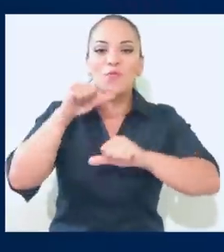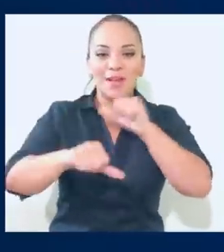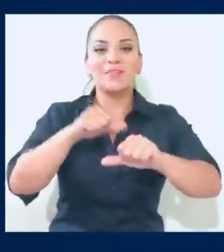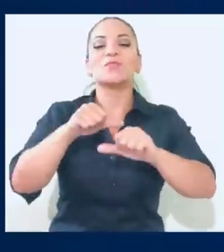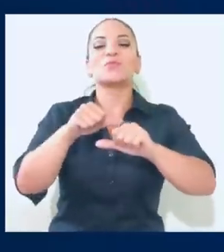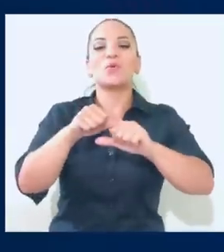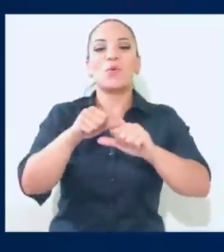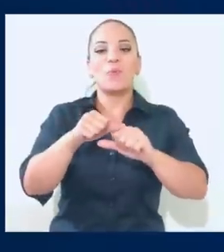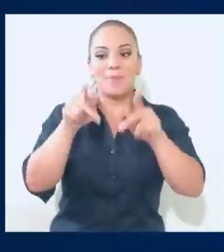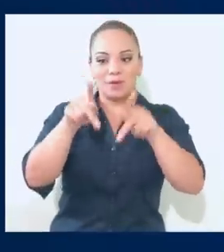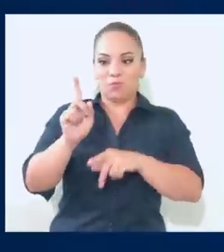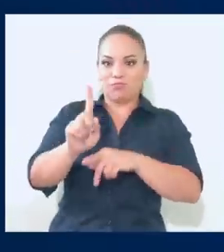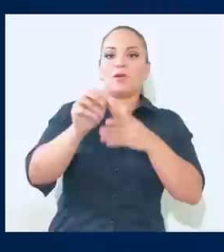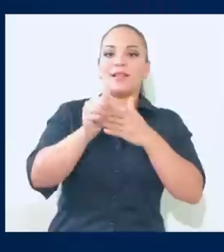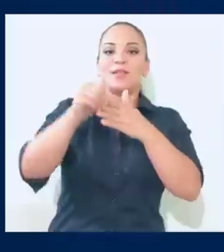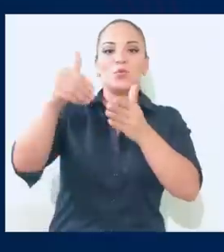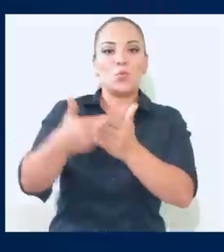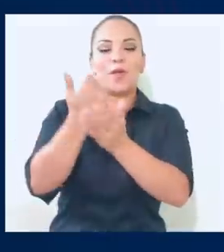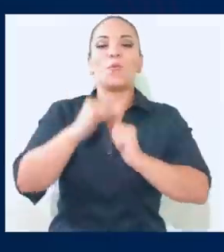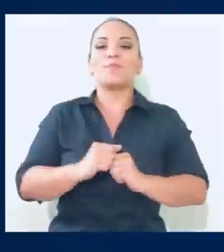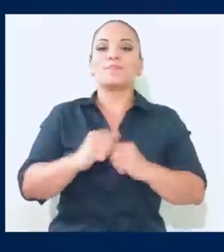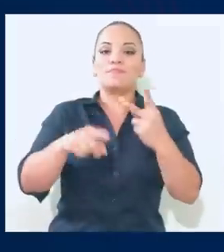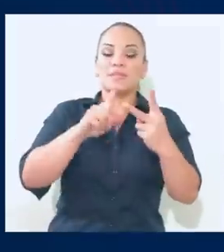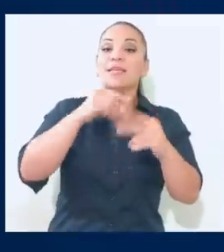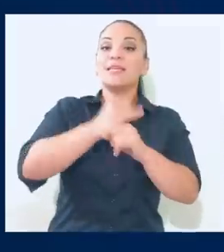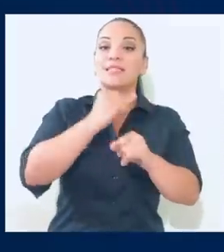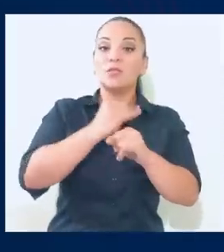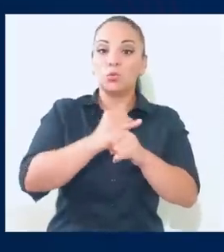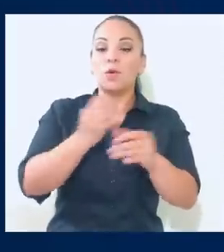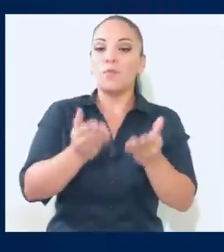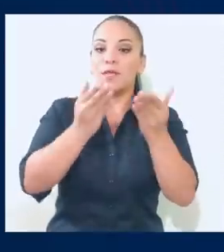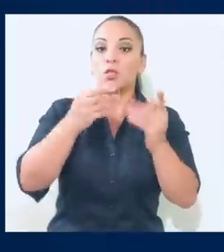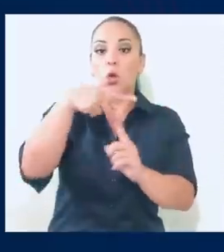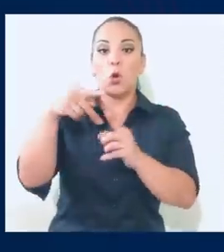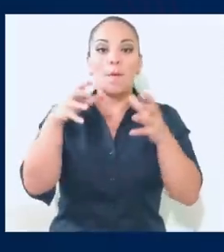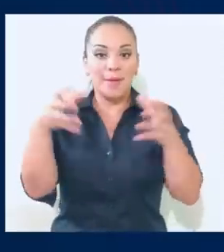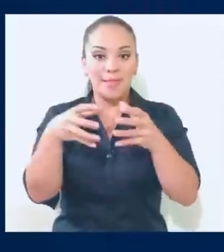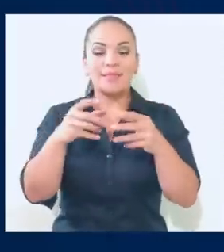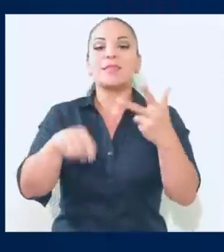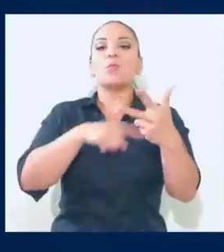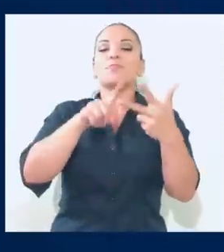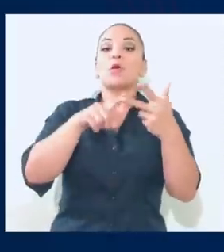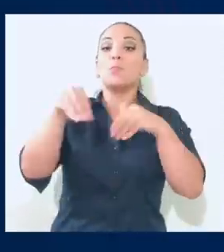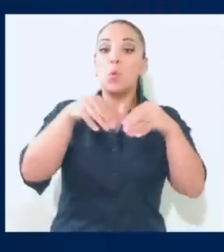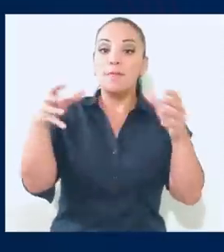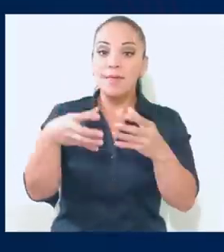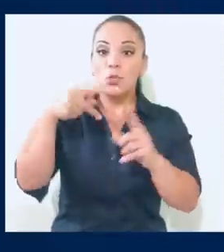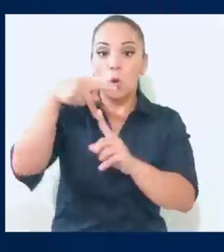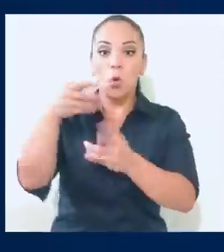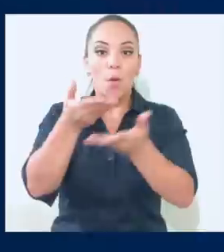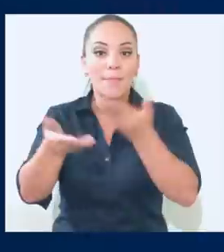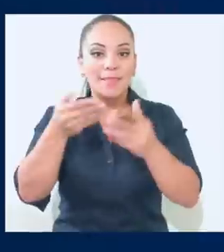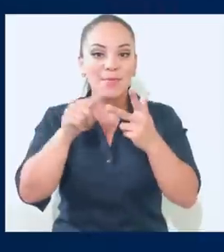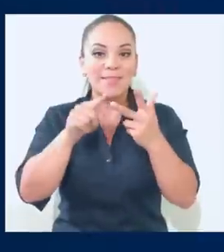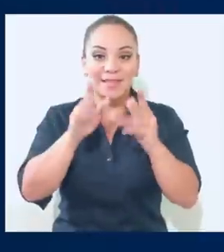del nuevo liderazgo del Instituto Nacional de Fomento Cooperativo y del movimiento cooperativista en general,